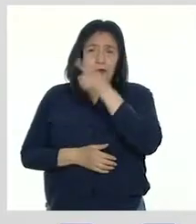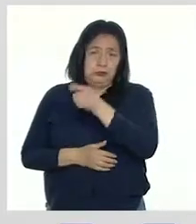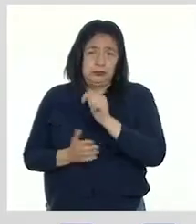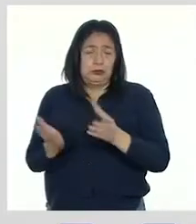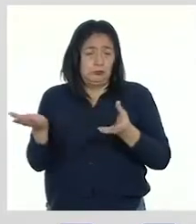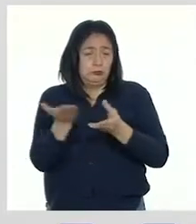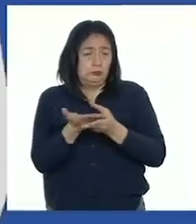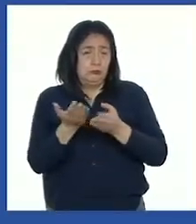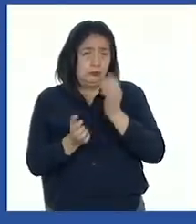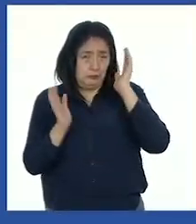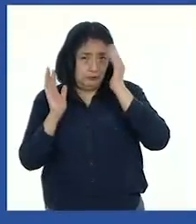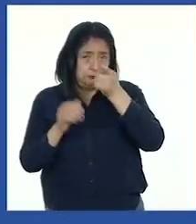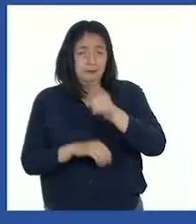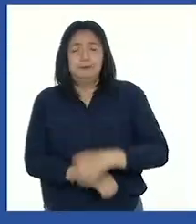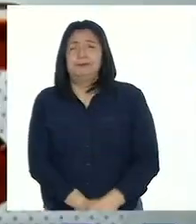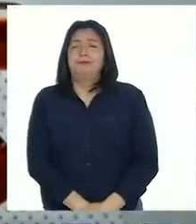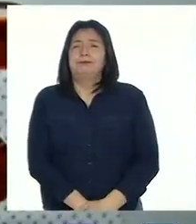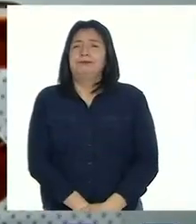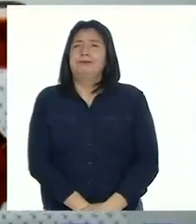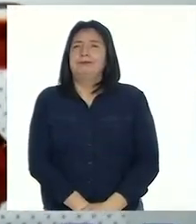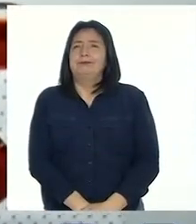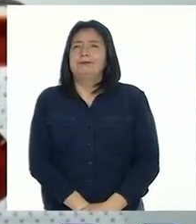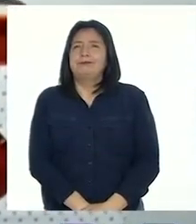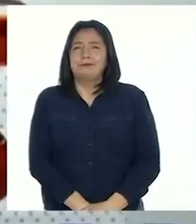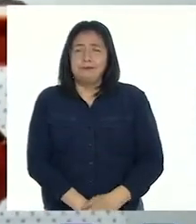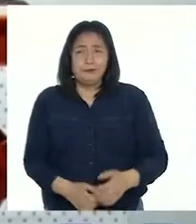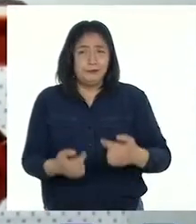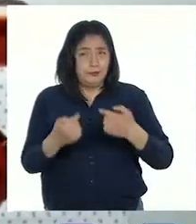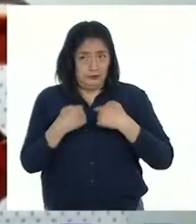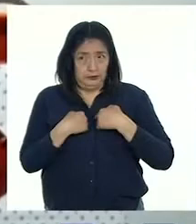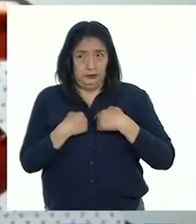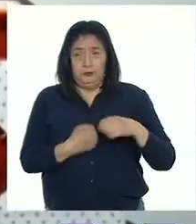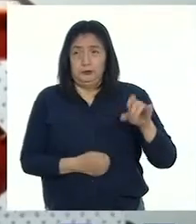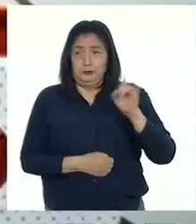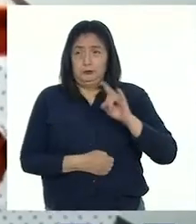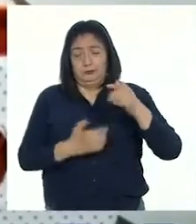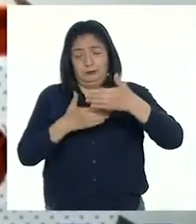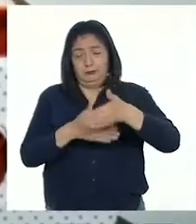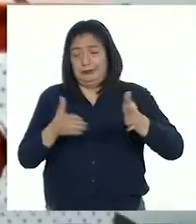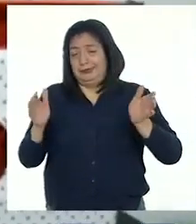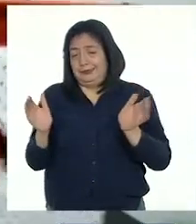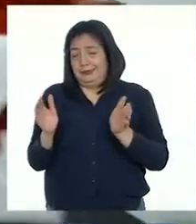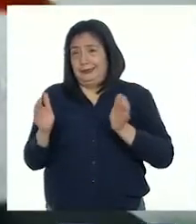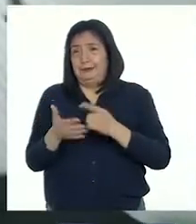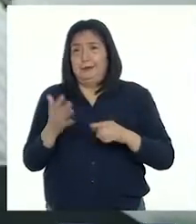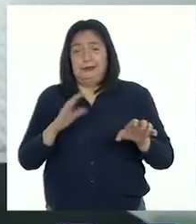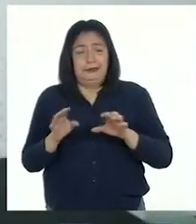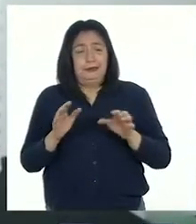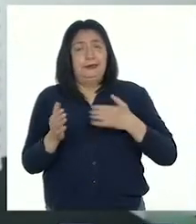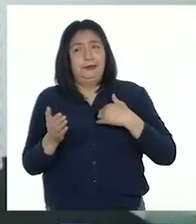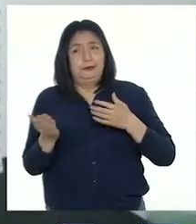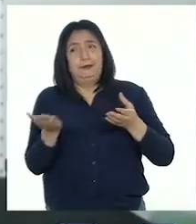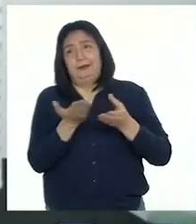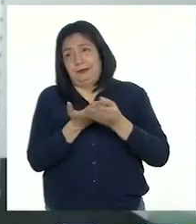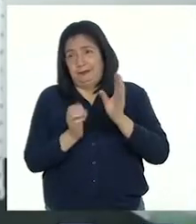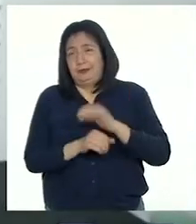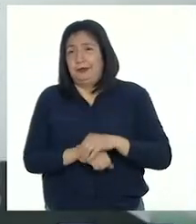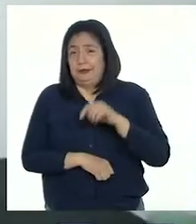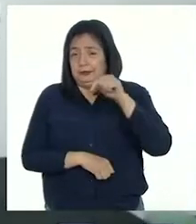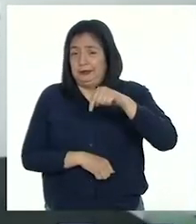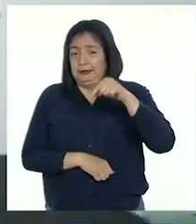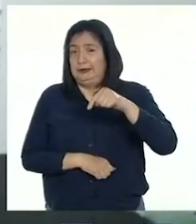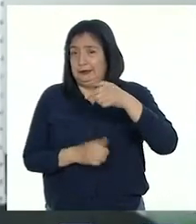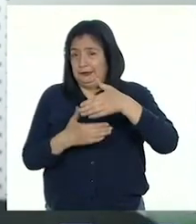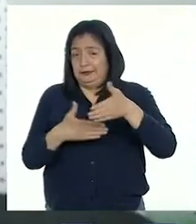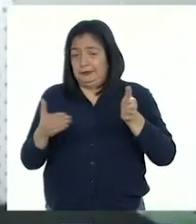portafolio. Vamos a escucharla. Yo he usado una pequeña caja para hacer mi portafolio. En